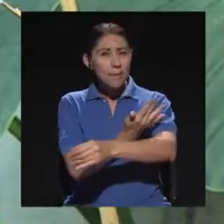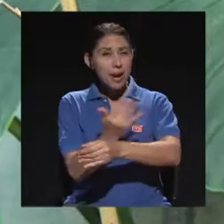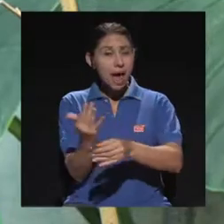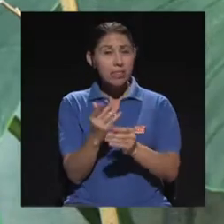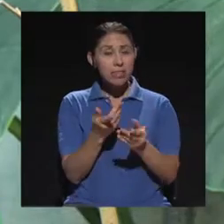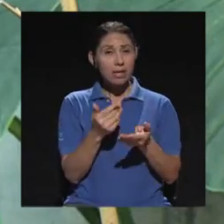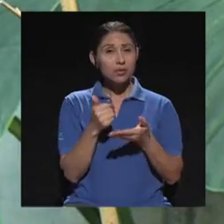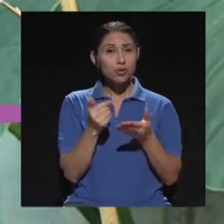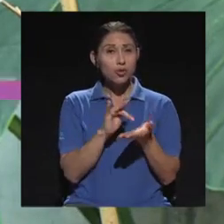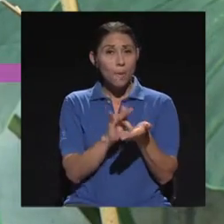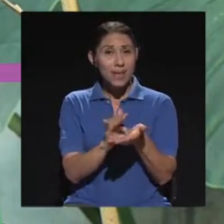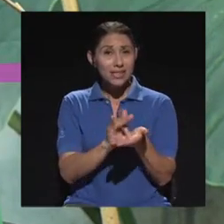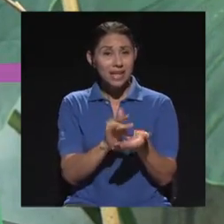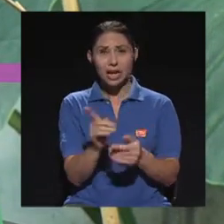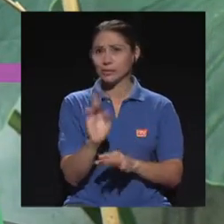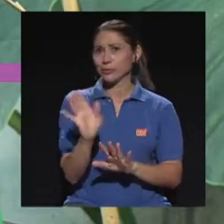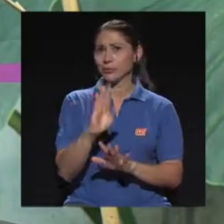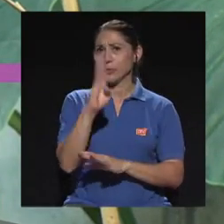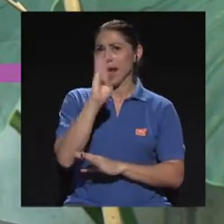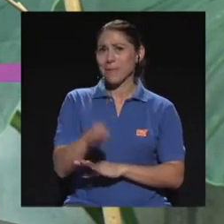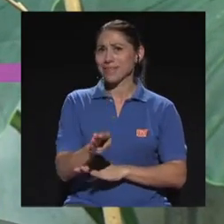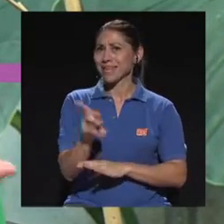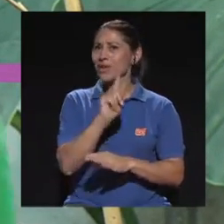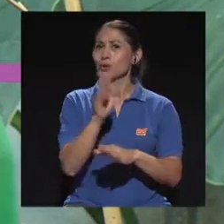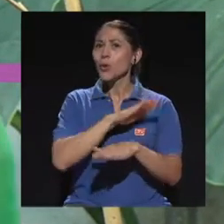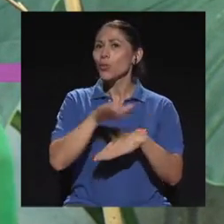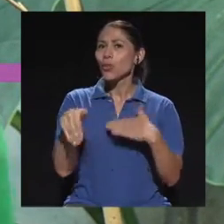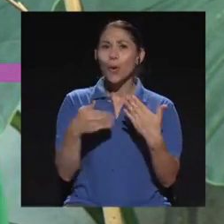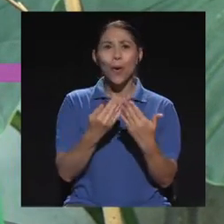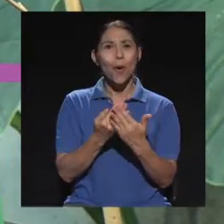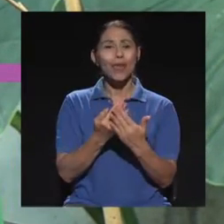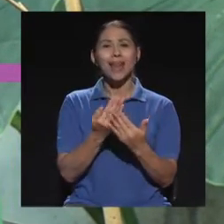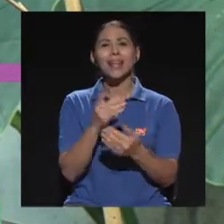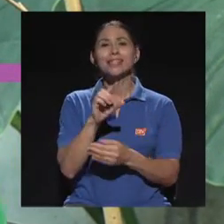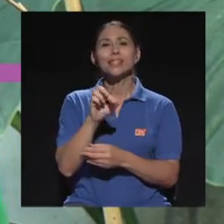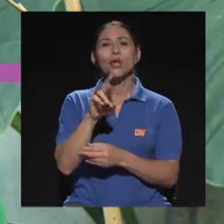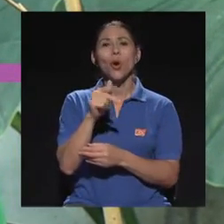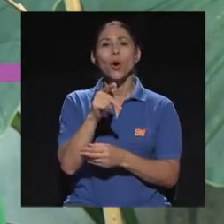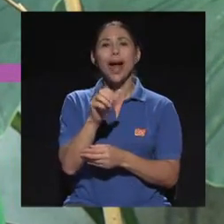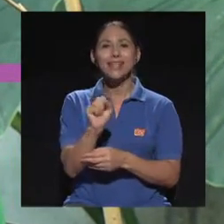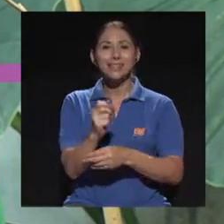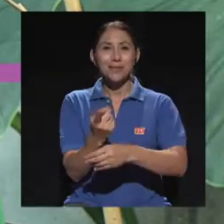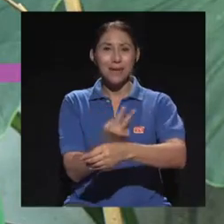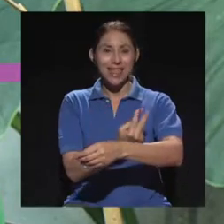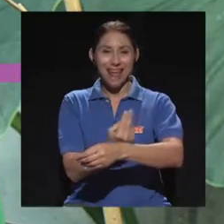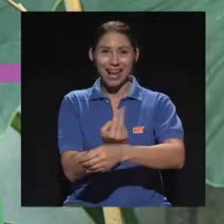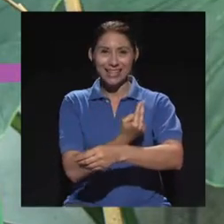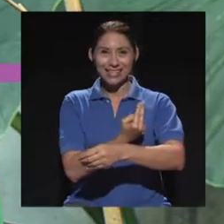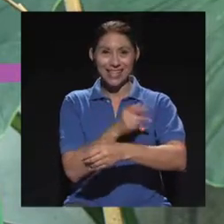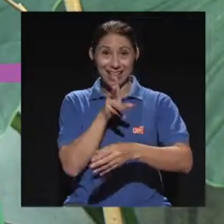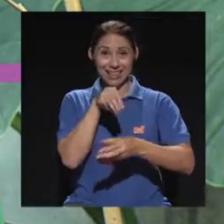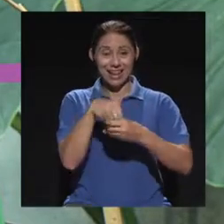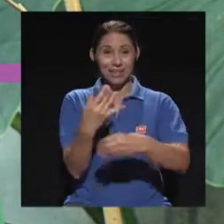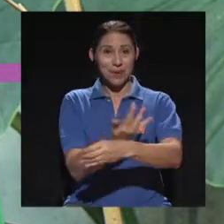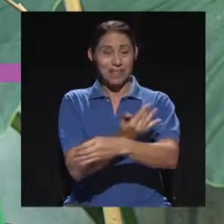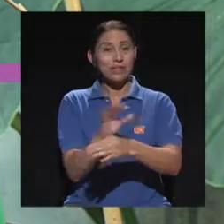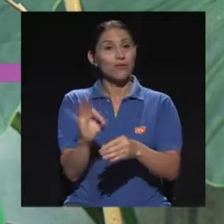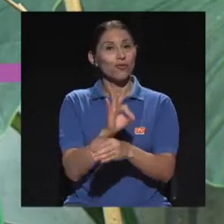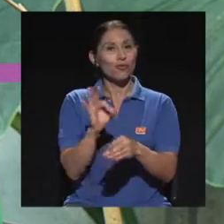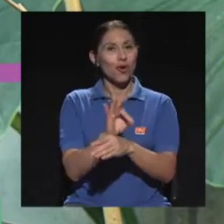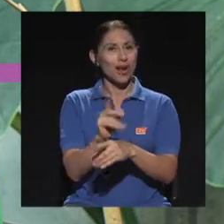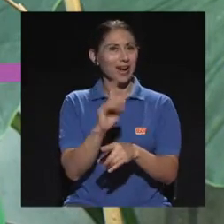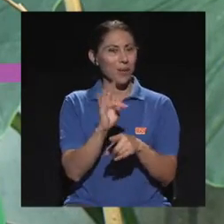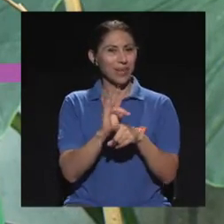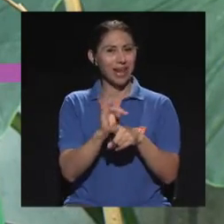no, no, no, no, no todas las drogas vegetales de las plantas, digamos, funcionan como terapia, hay drogas o hay